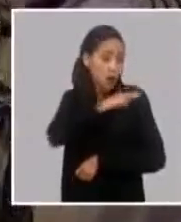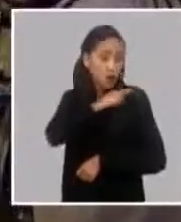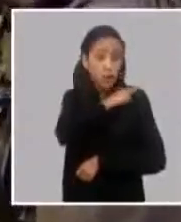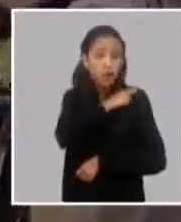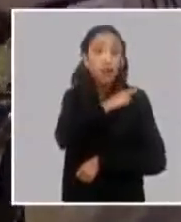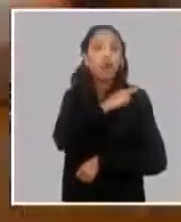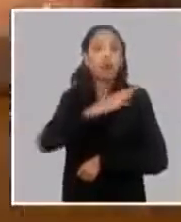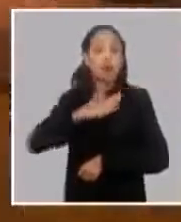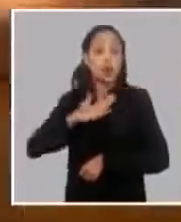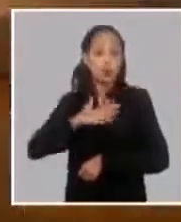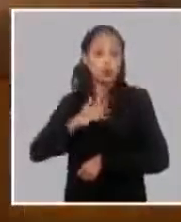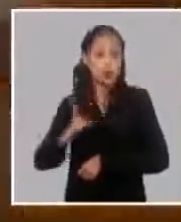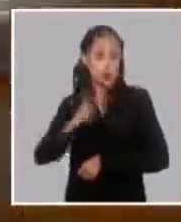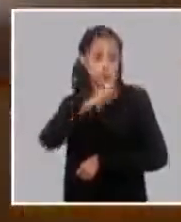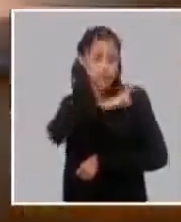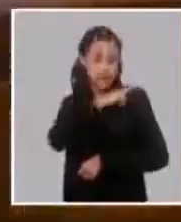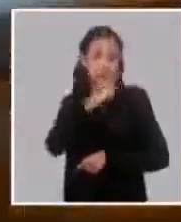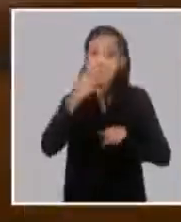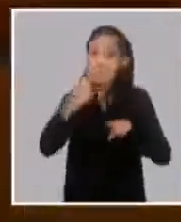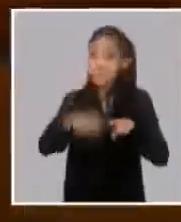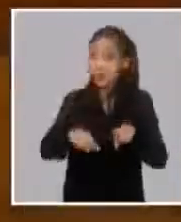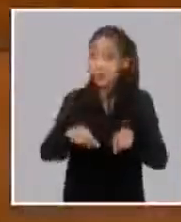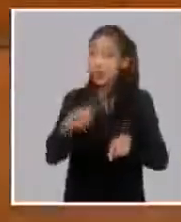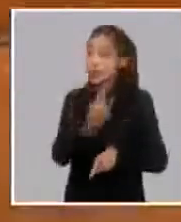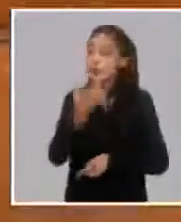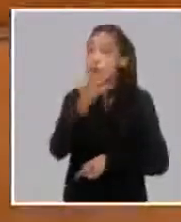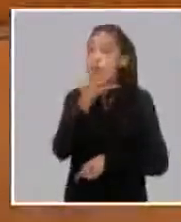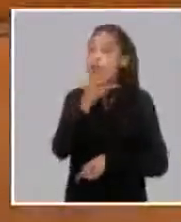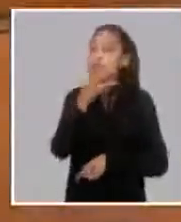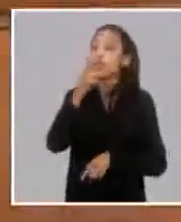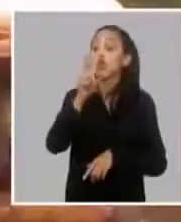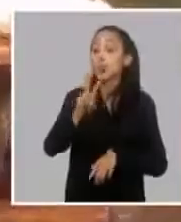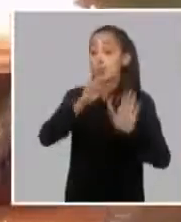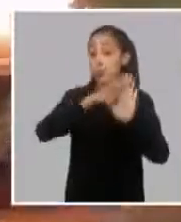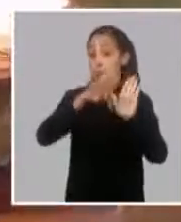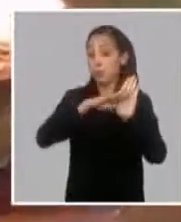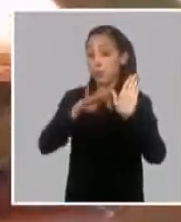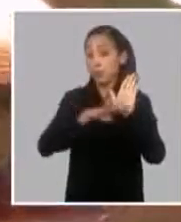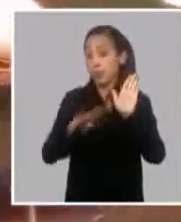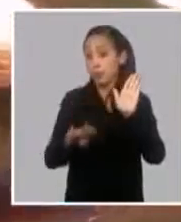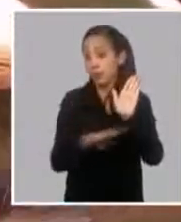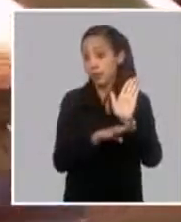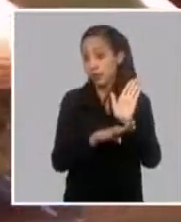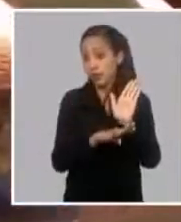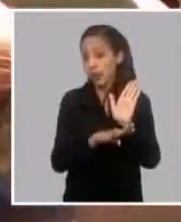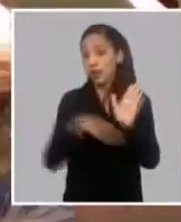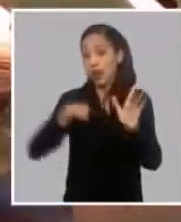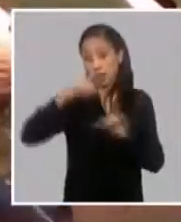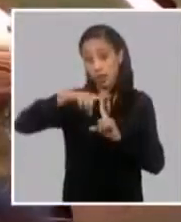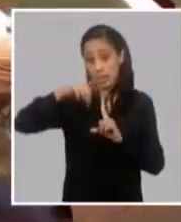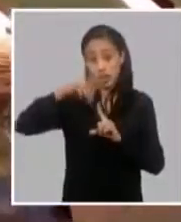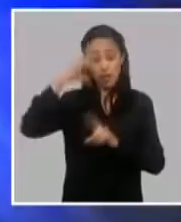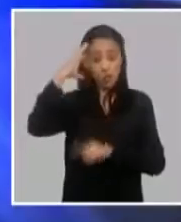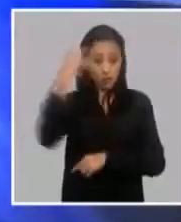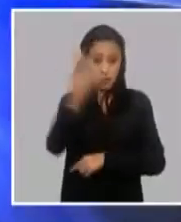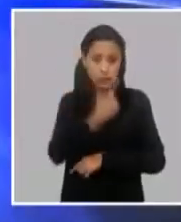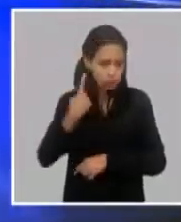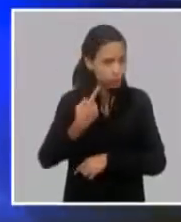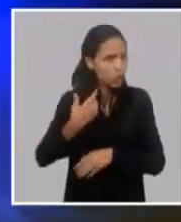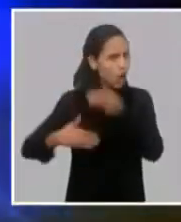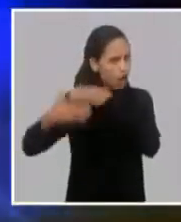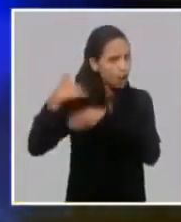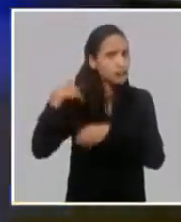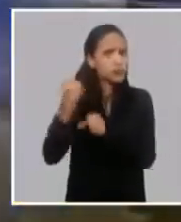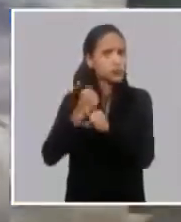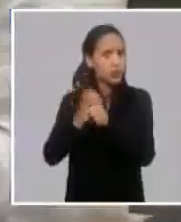pero nos parece que estas dos medidas que están en la agenda del gobierno que estamos trabajando en función de eso que no es nada nuevo que lo veníamos ya